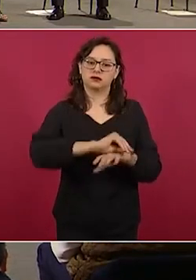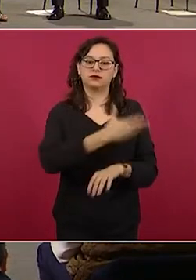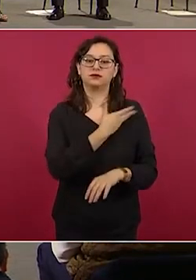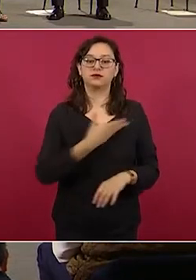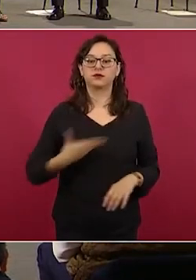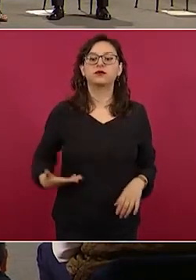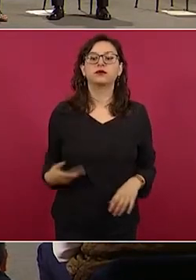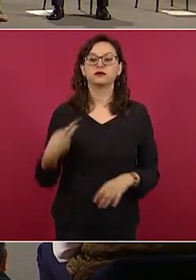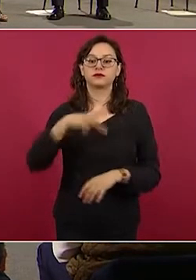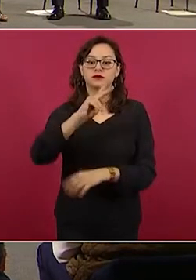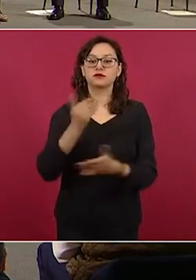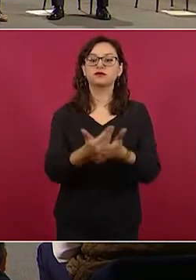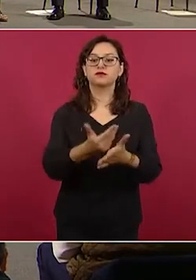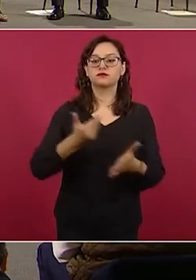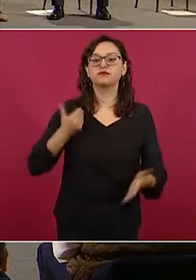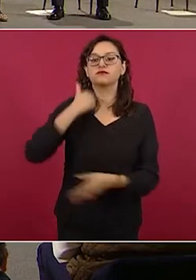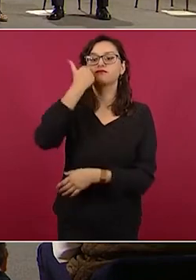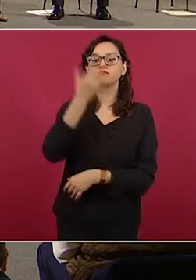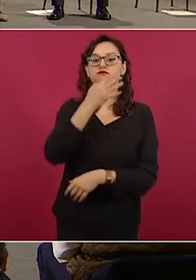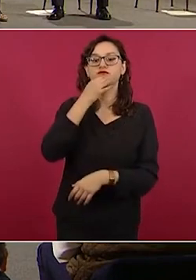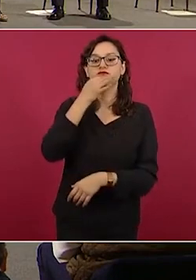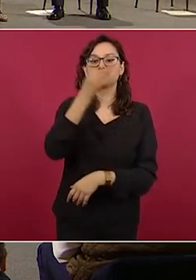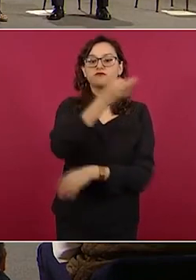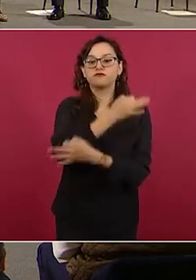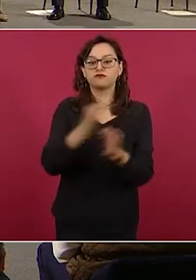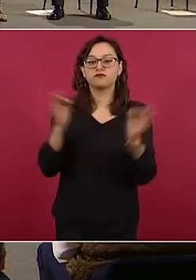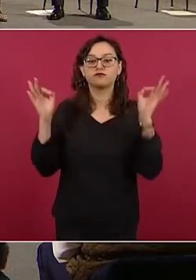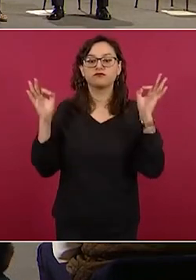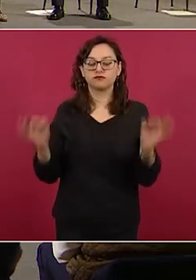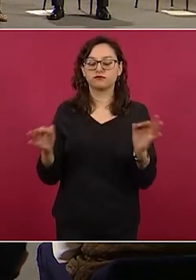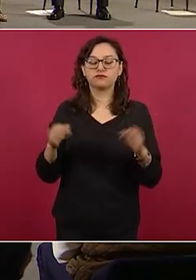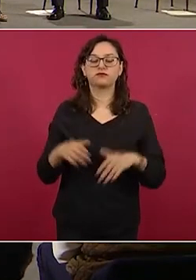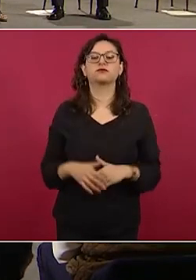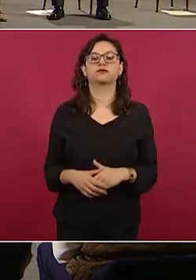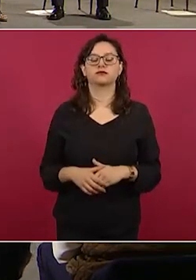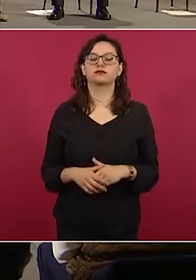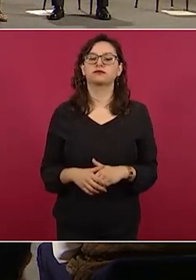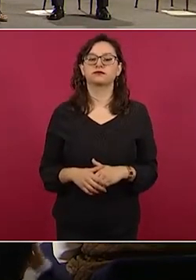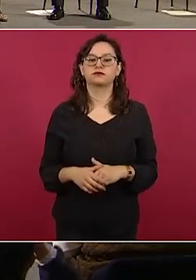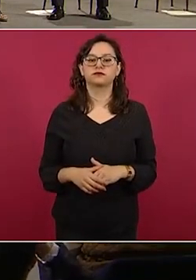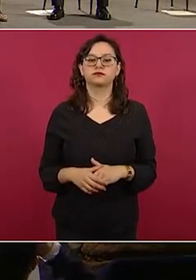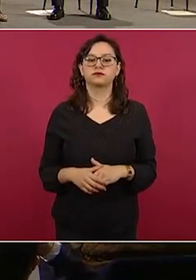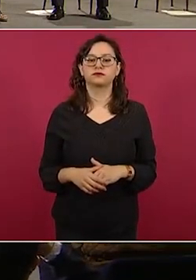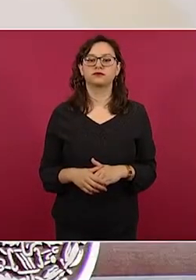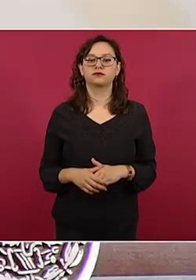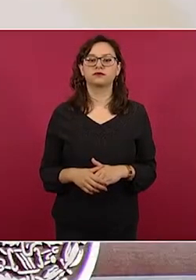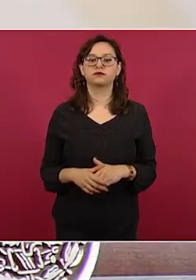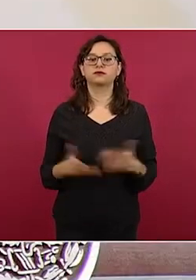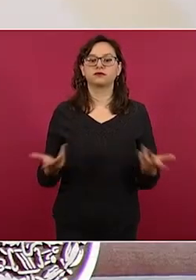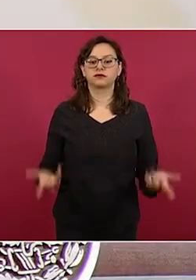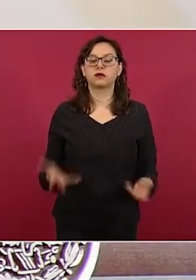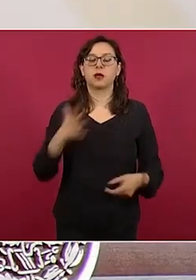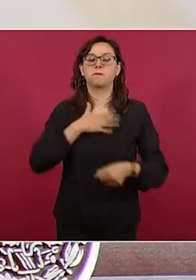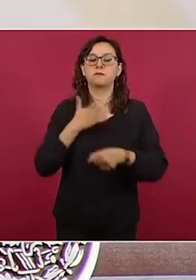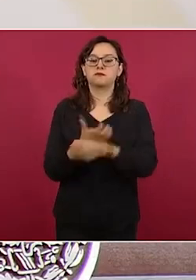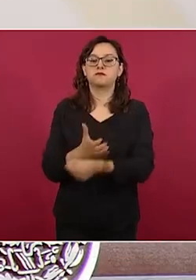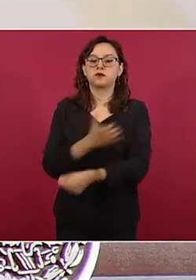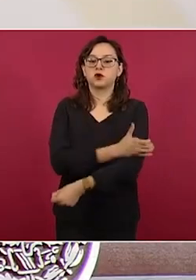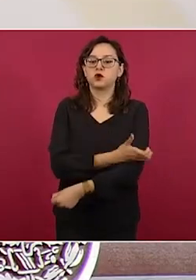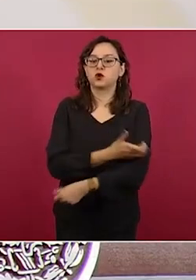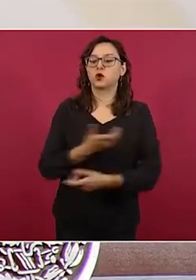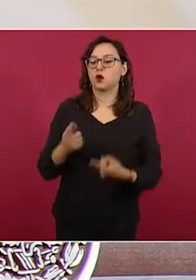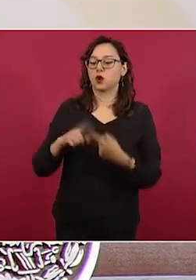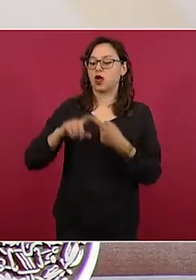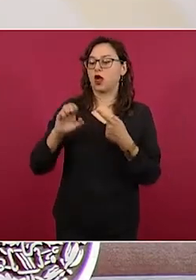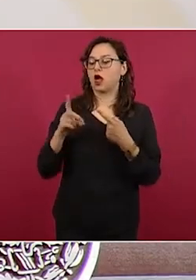quisiera aprovechar el momento para hacer una calurosa felicitación a mis compañeros arqueólogos